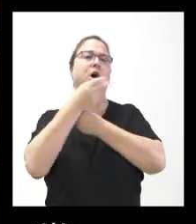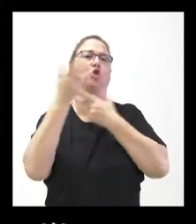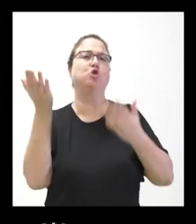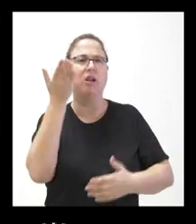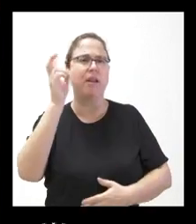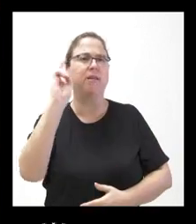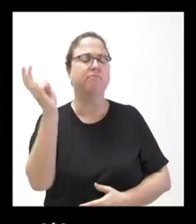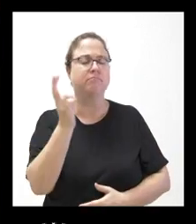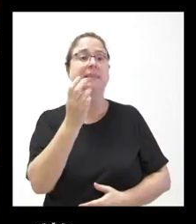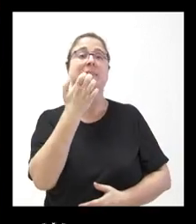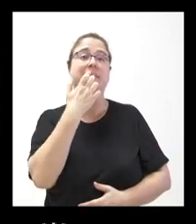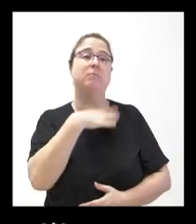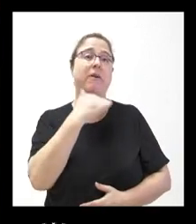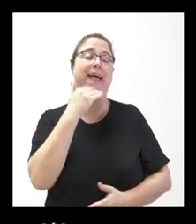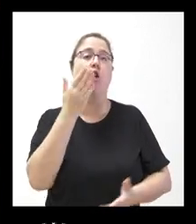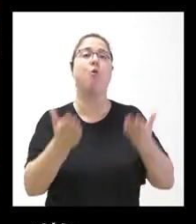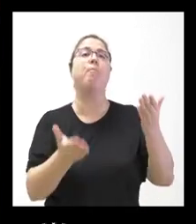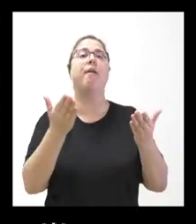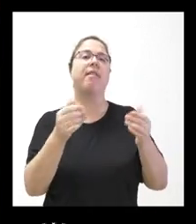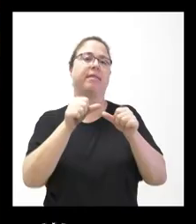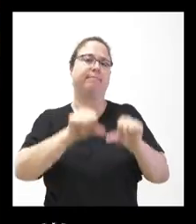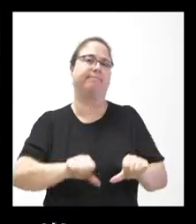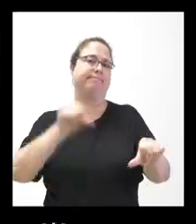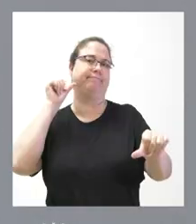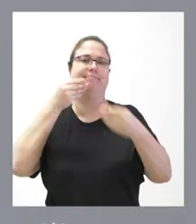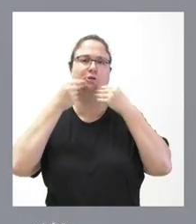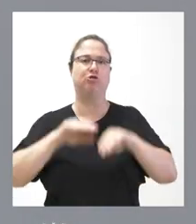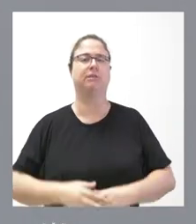si nos puede hacer un pequeño balance de todo esto que le planteo. Gracias.